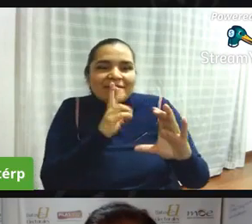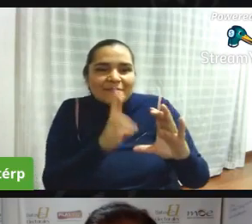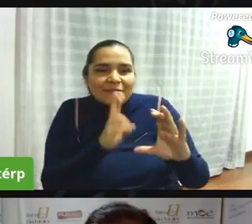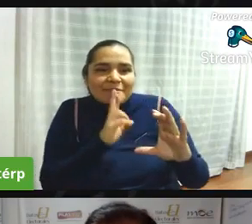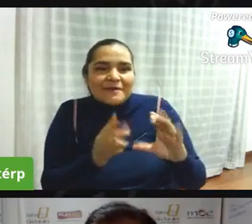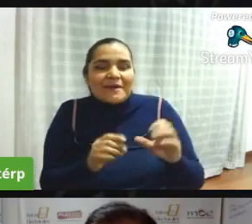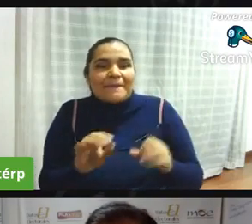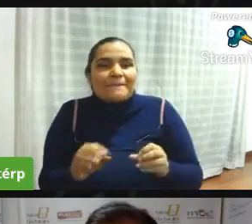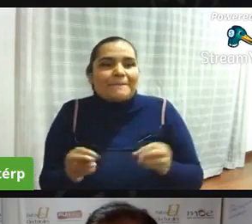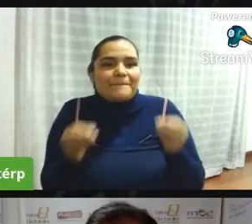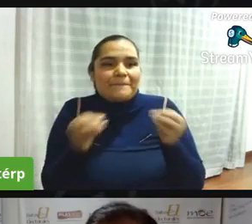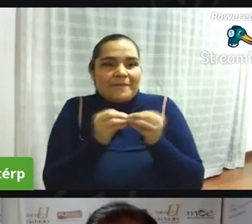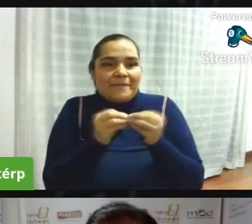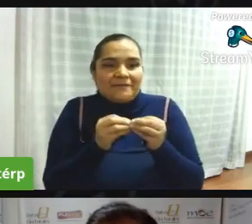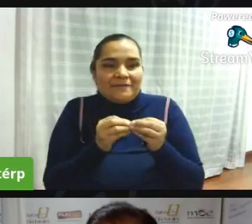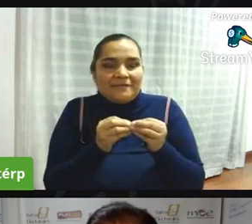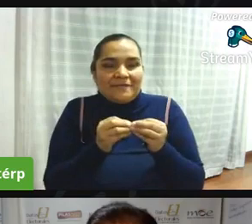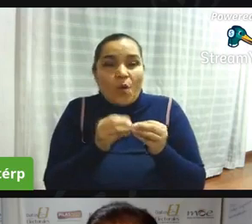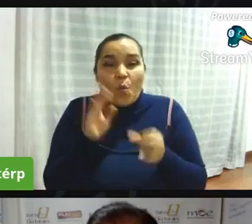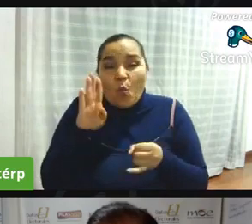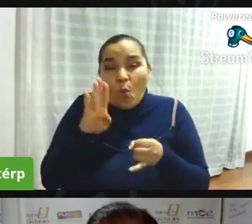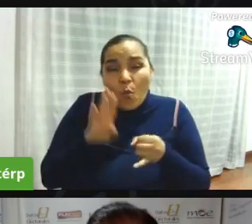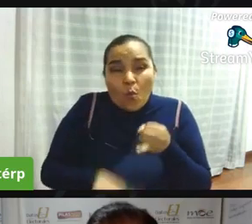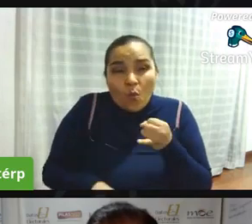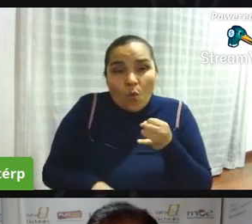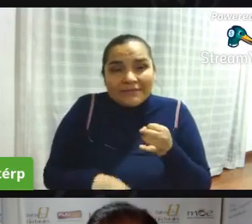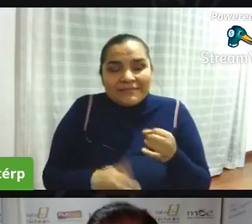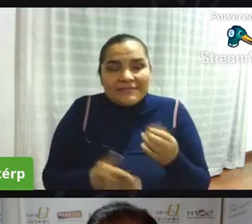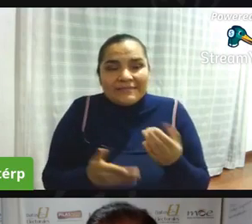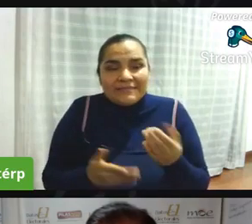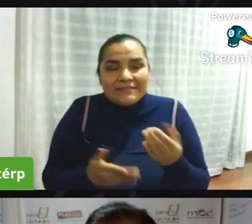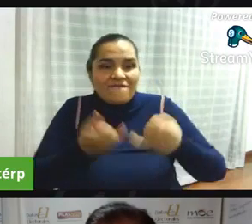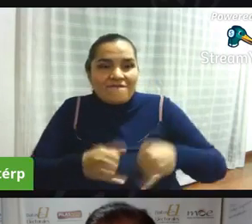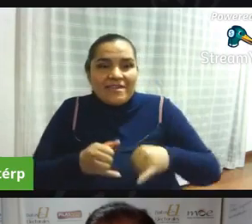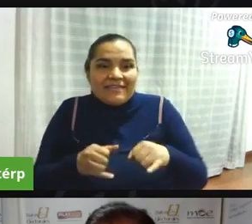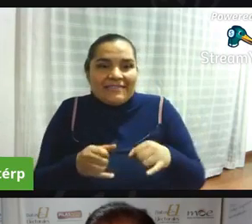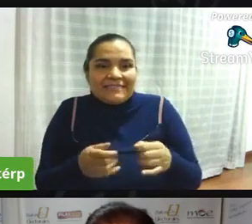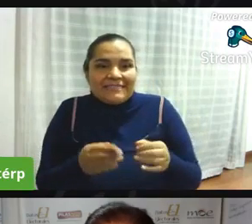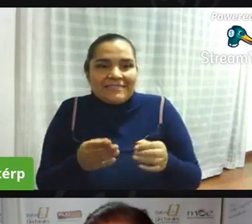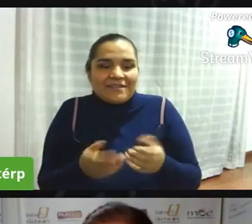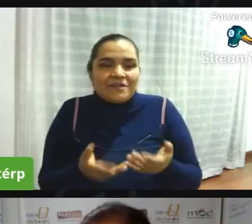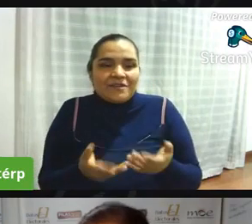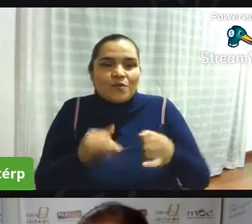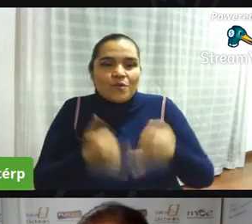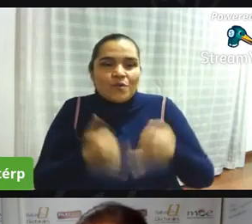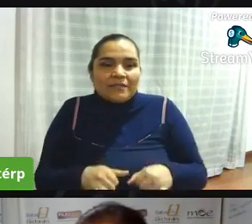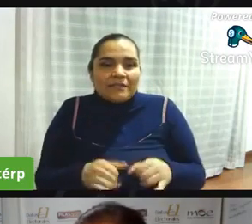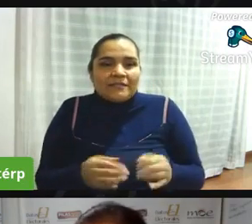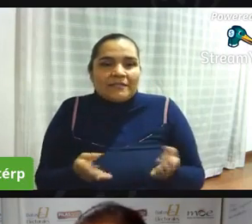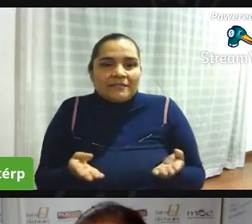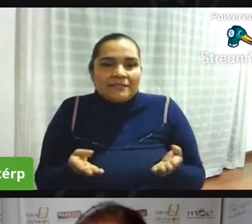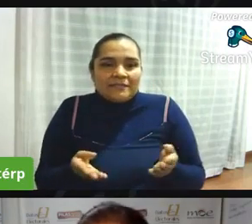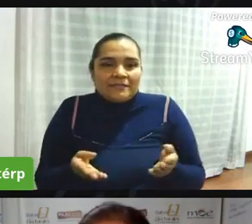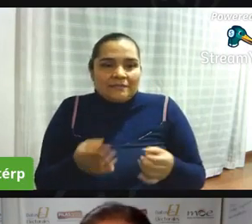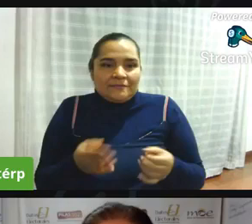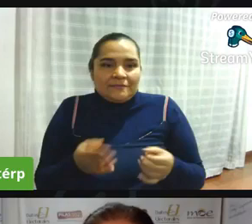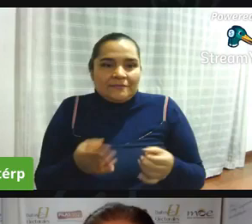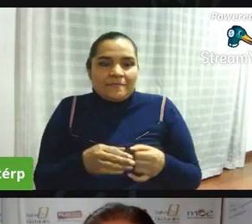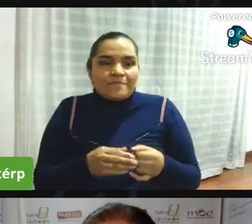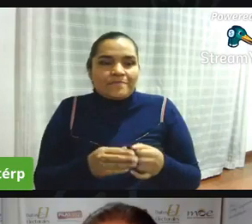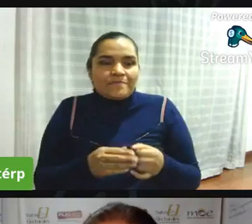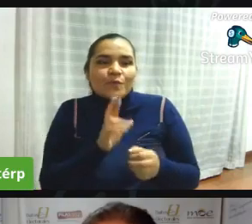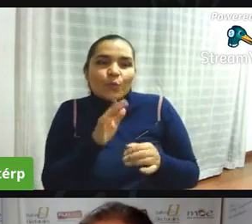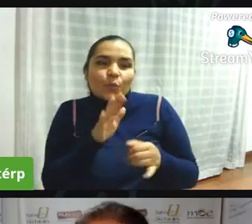más para para ir cerrando antes de ya darle una conclusión y el cierre a este a este lindo evento